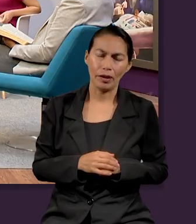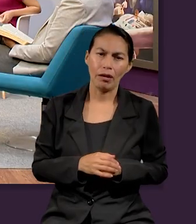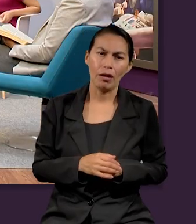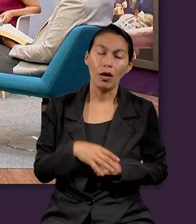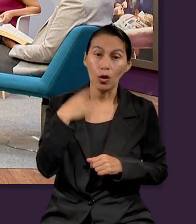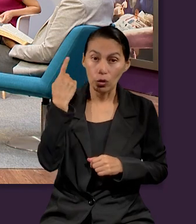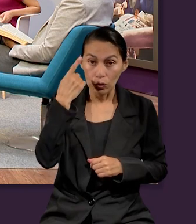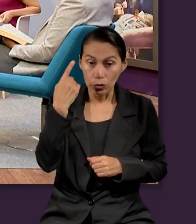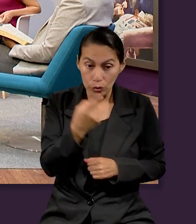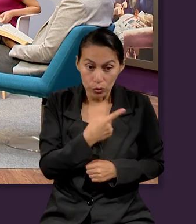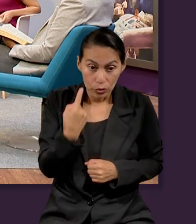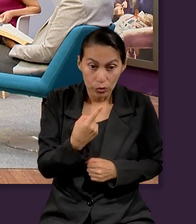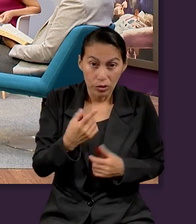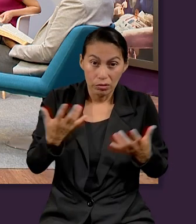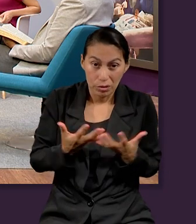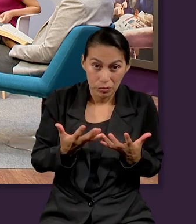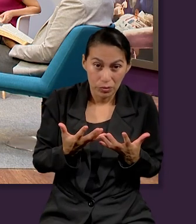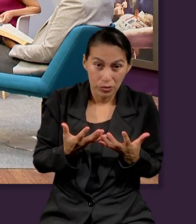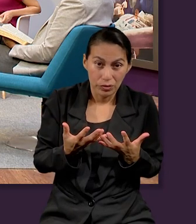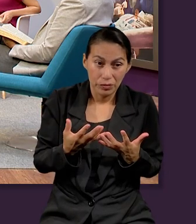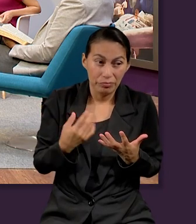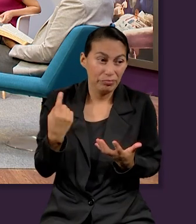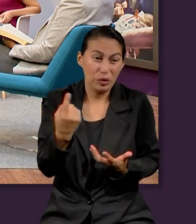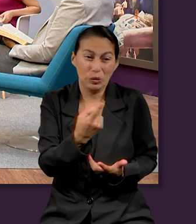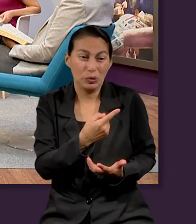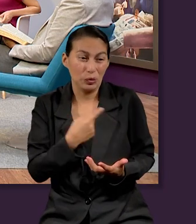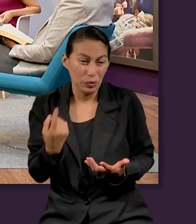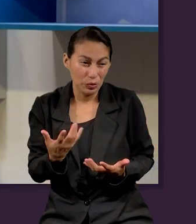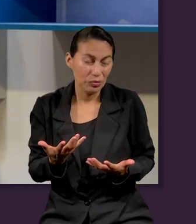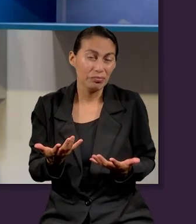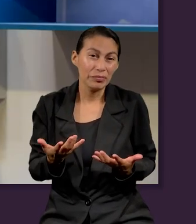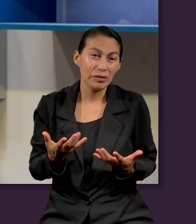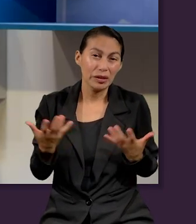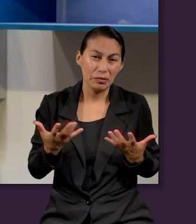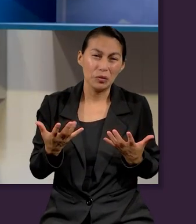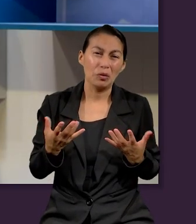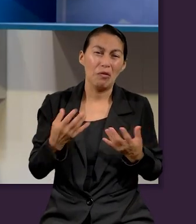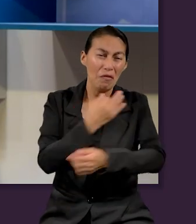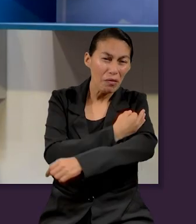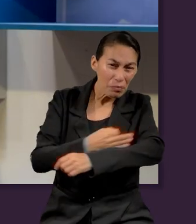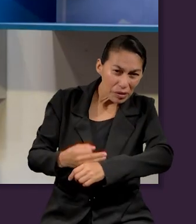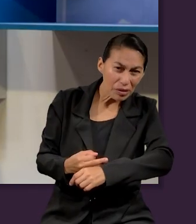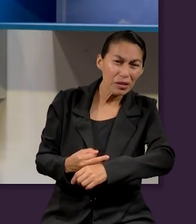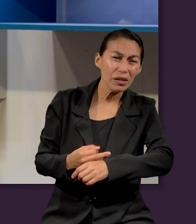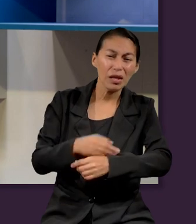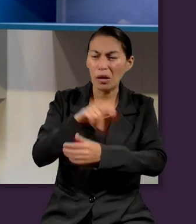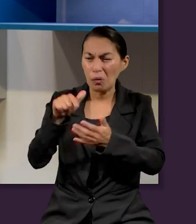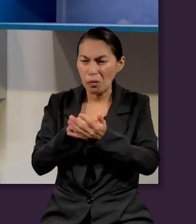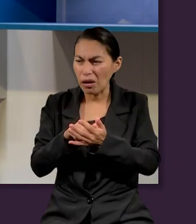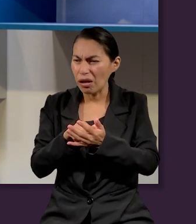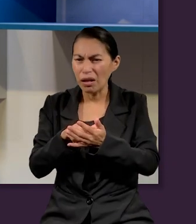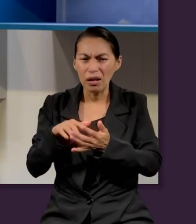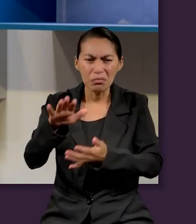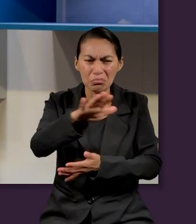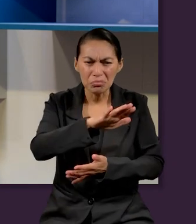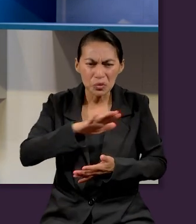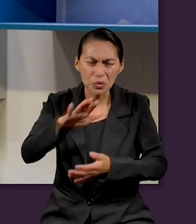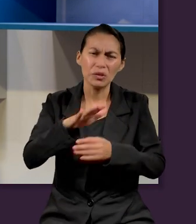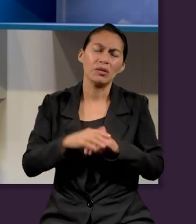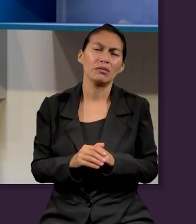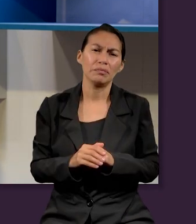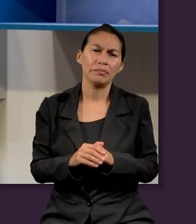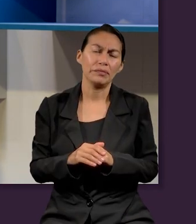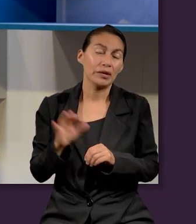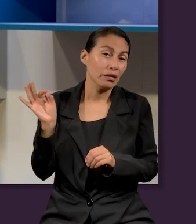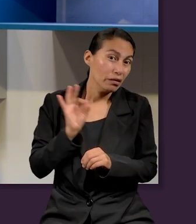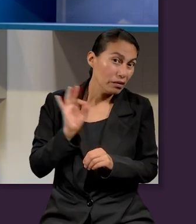Sabemos que nuestras acciones no vienen de gratis. Venimos de un entorno. Venimos de un hogar, venimos de un barrio, de